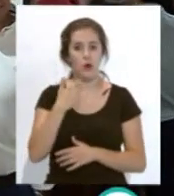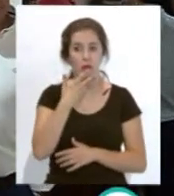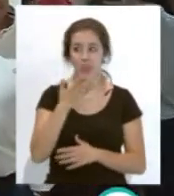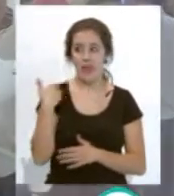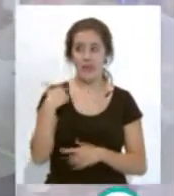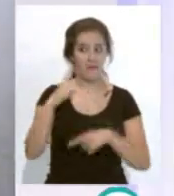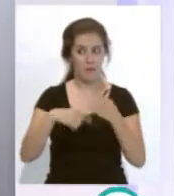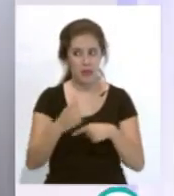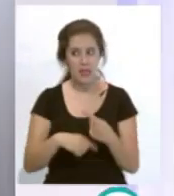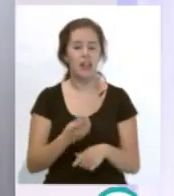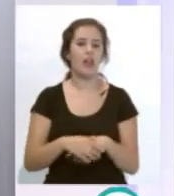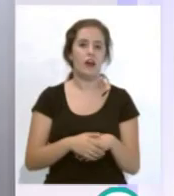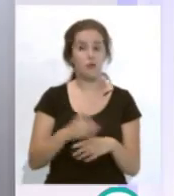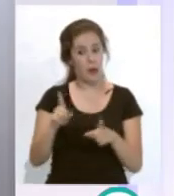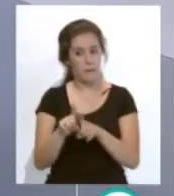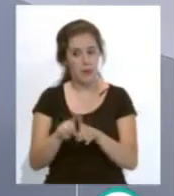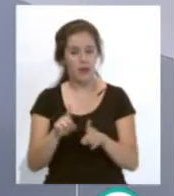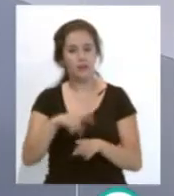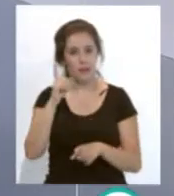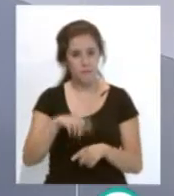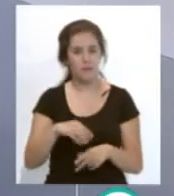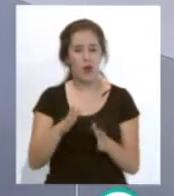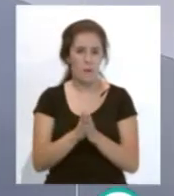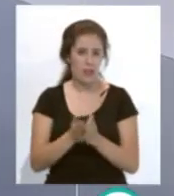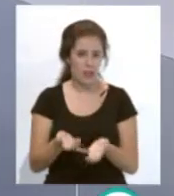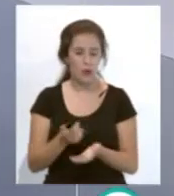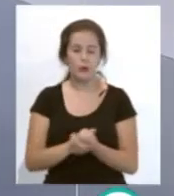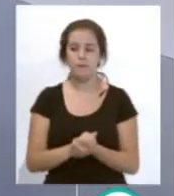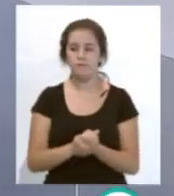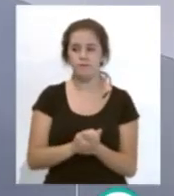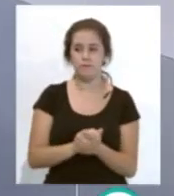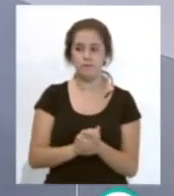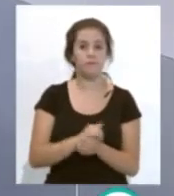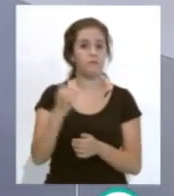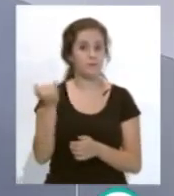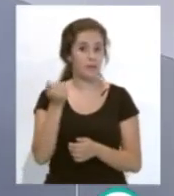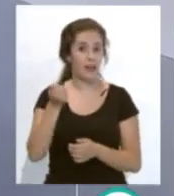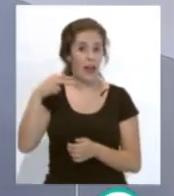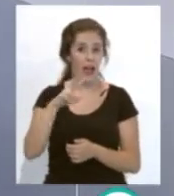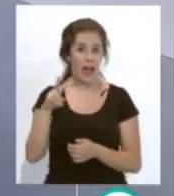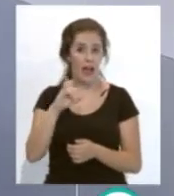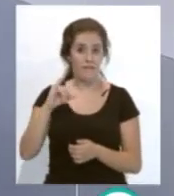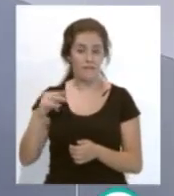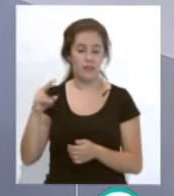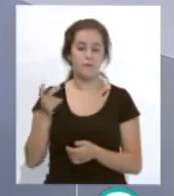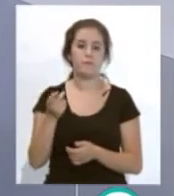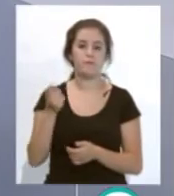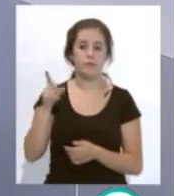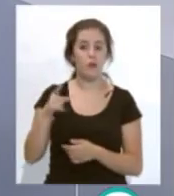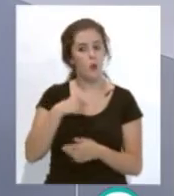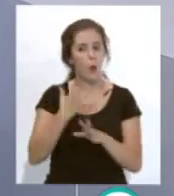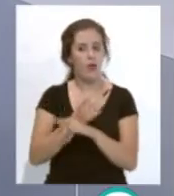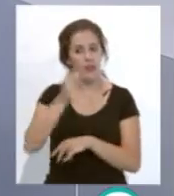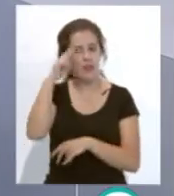familia. Su hermano y su compañero de pádel, ojo. Javi Vallejo es un jugador de pádel muy,